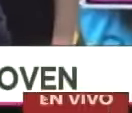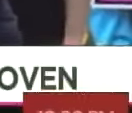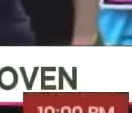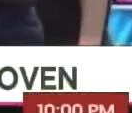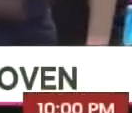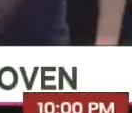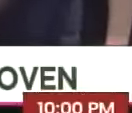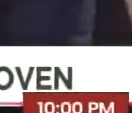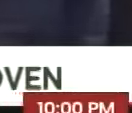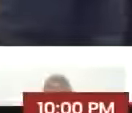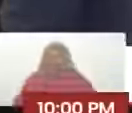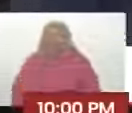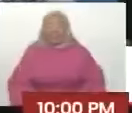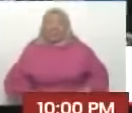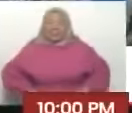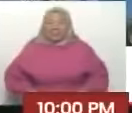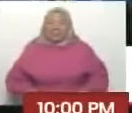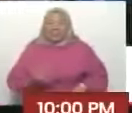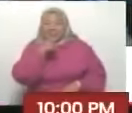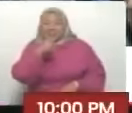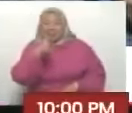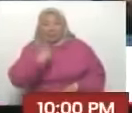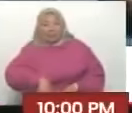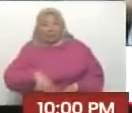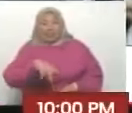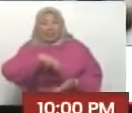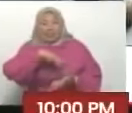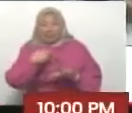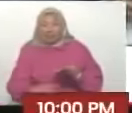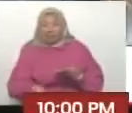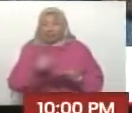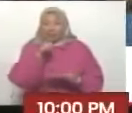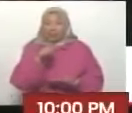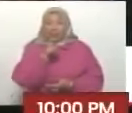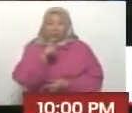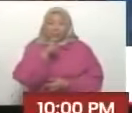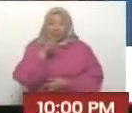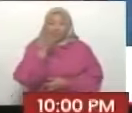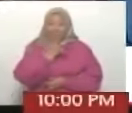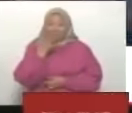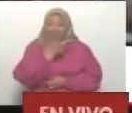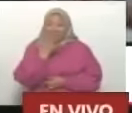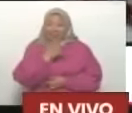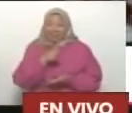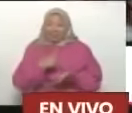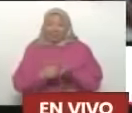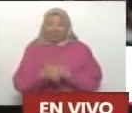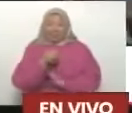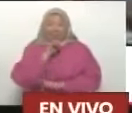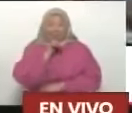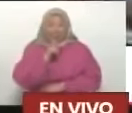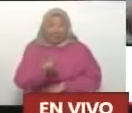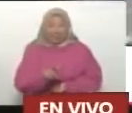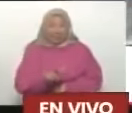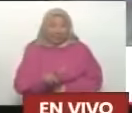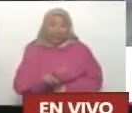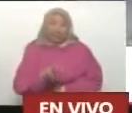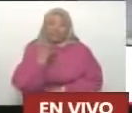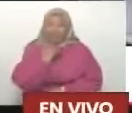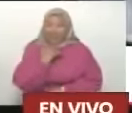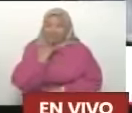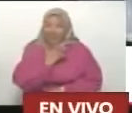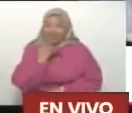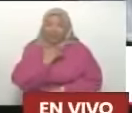Yo me pongo a hacer eso y se me quiebra una pata. Quedo torcido, güey. Vamos a tomar una foto. Vengan para acá los